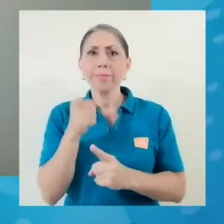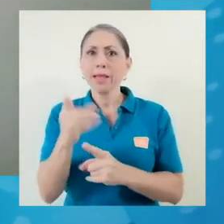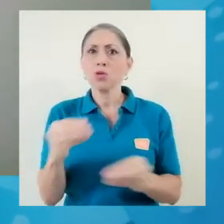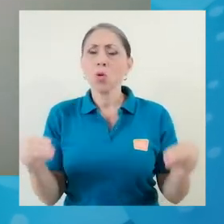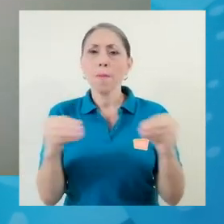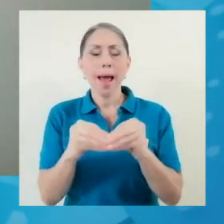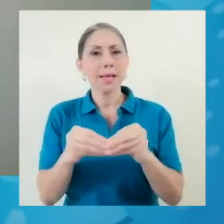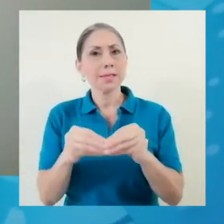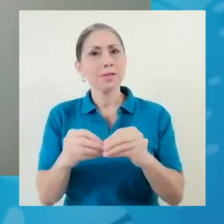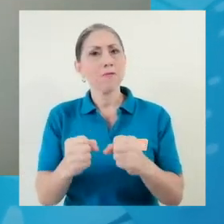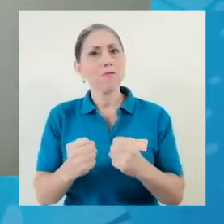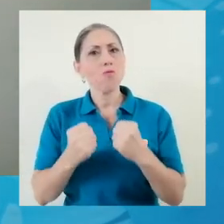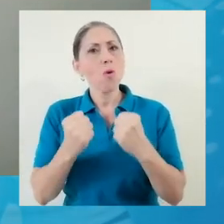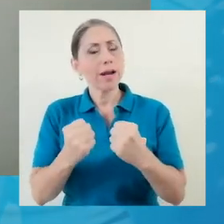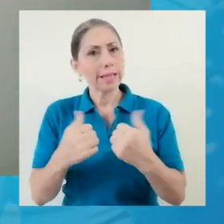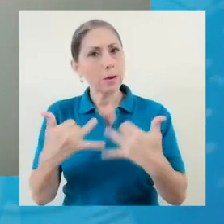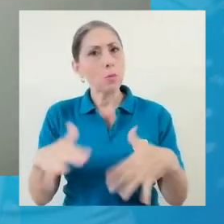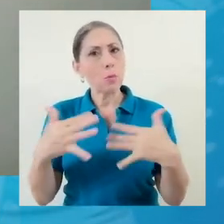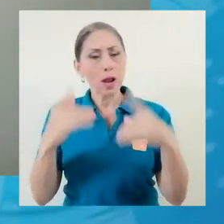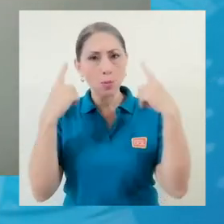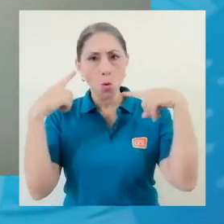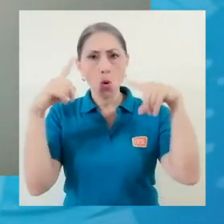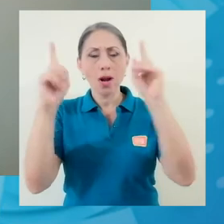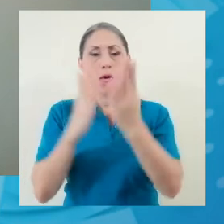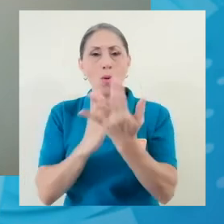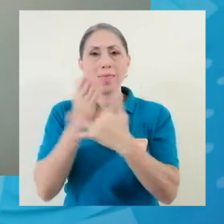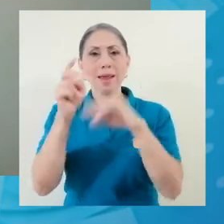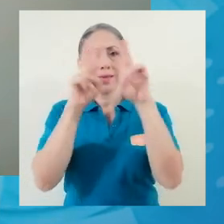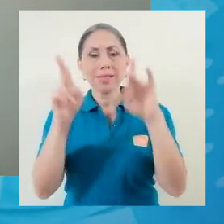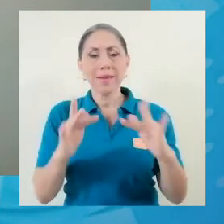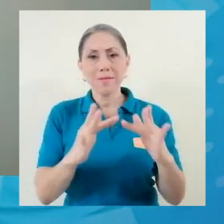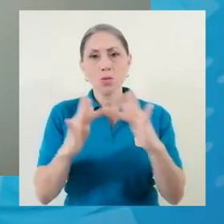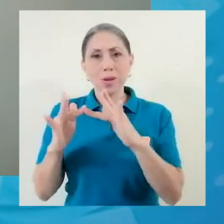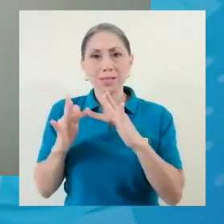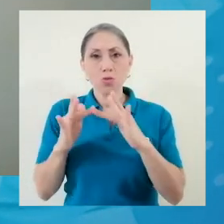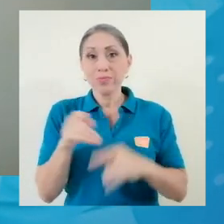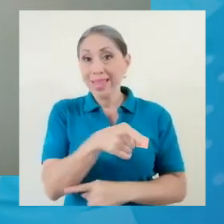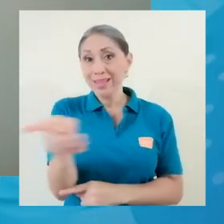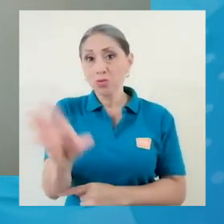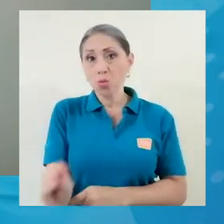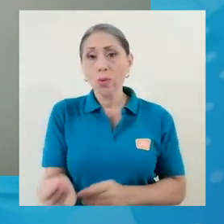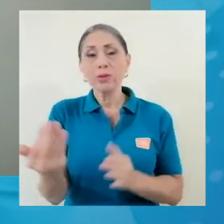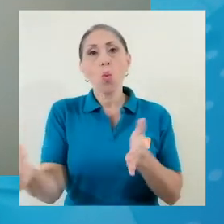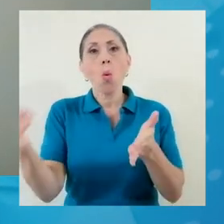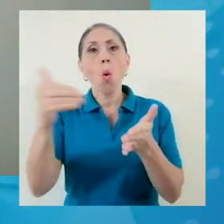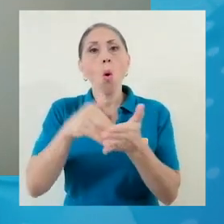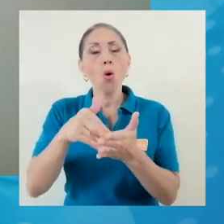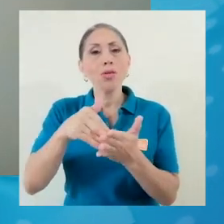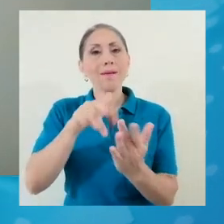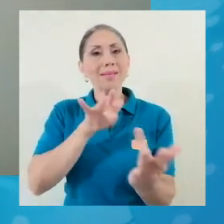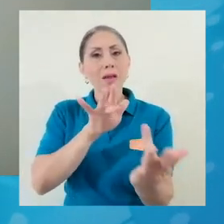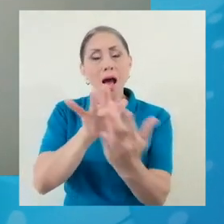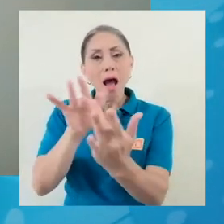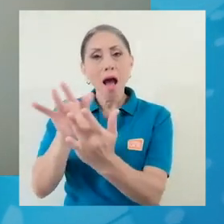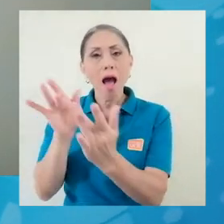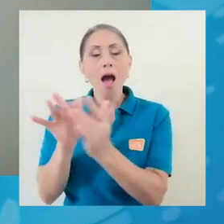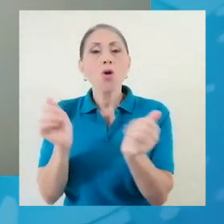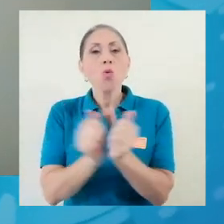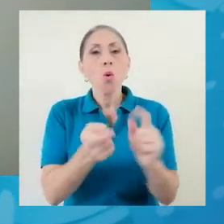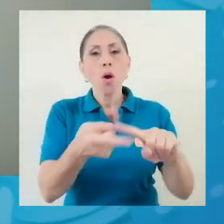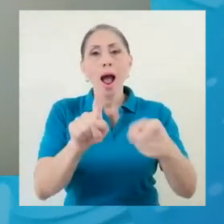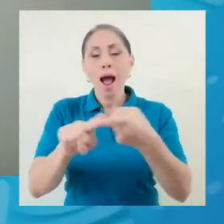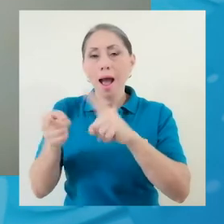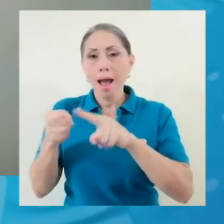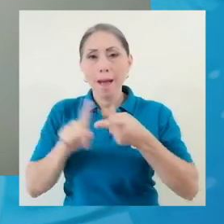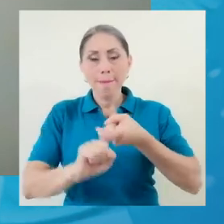eso ha sido lo más fuerte que hemos logrado a través de la virtualización. Muchachos que nuevamente están en contacto con sus amigos,